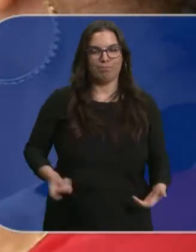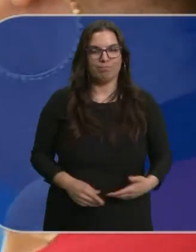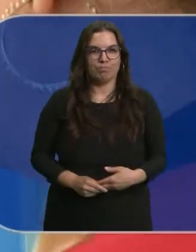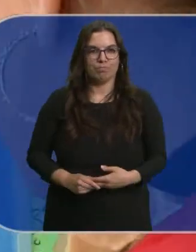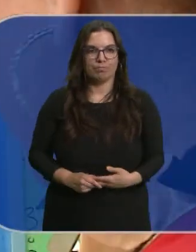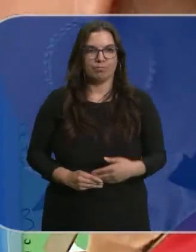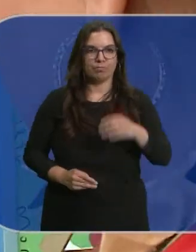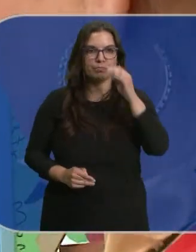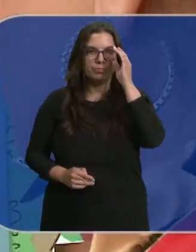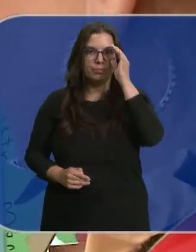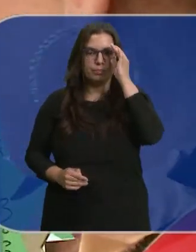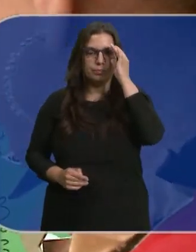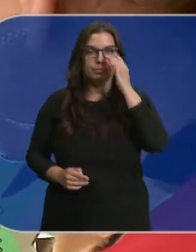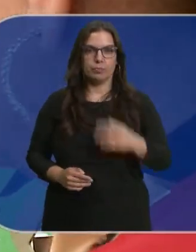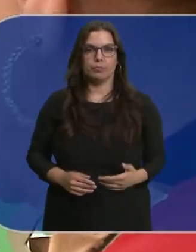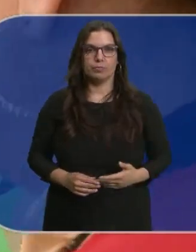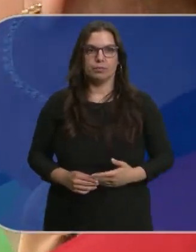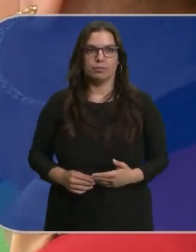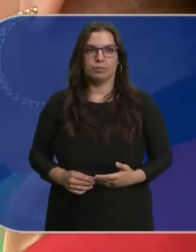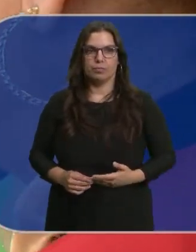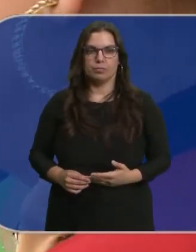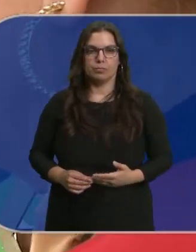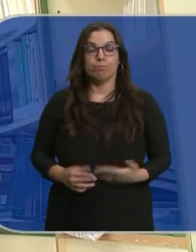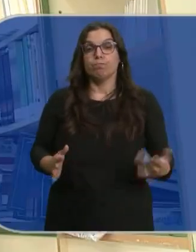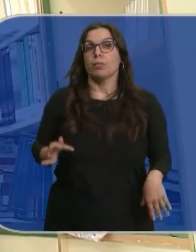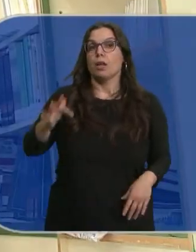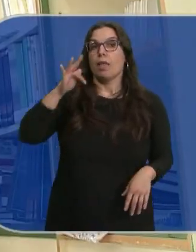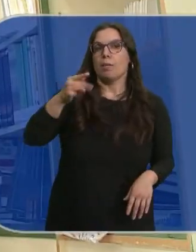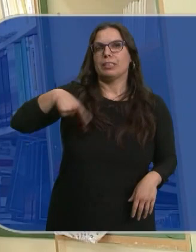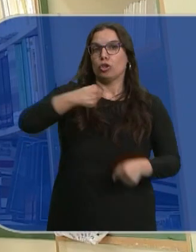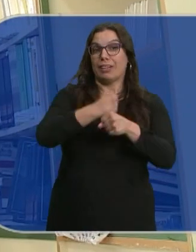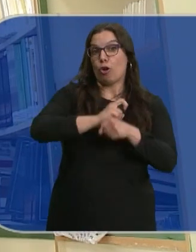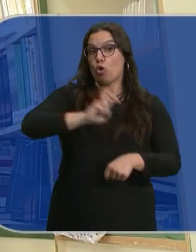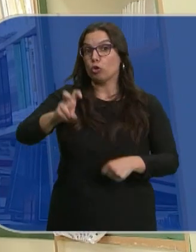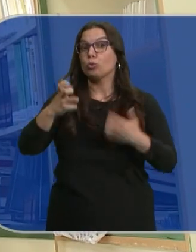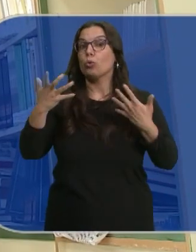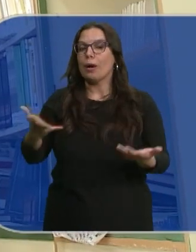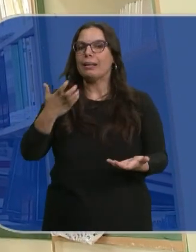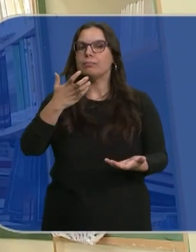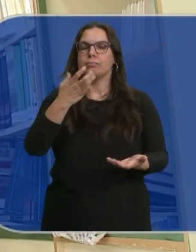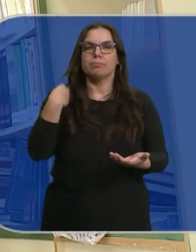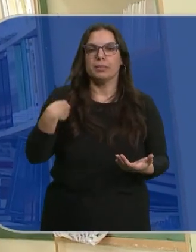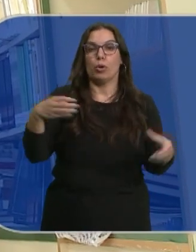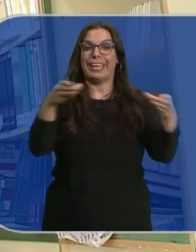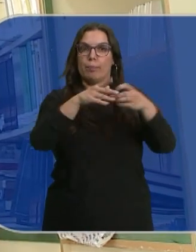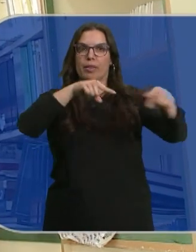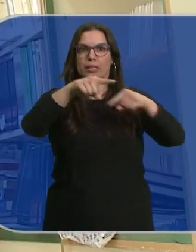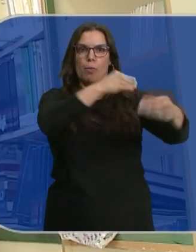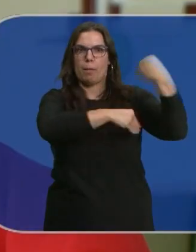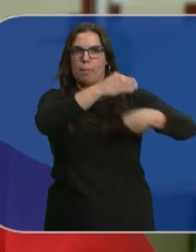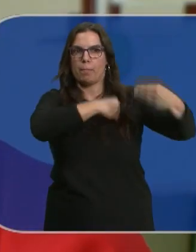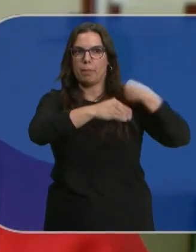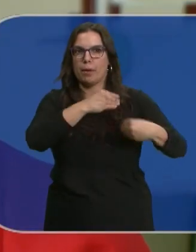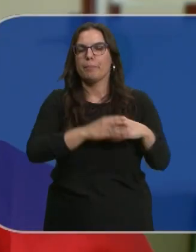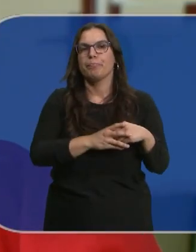Después de la entrega de notas, quienes las solicitan están. Pero además tienen otra tarea, resolver todas las preguntas de los equipos directivos.